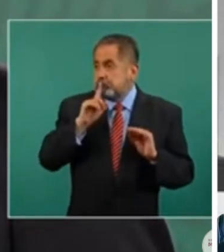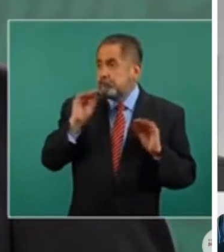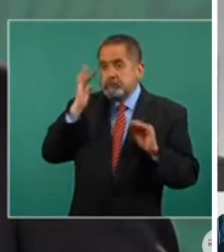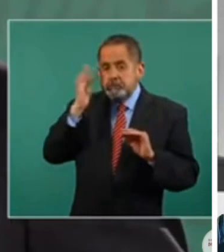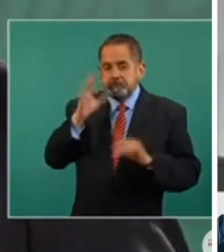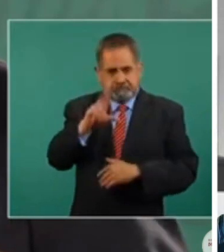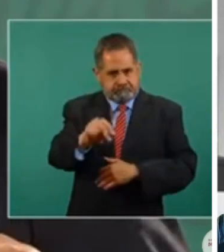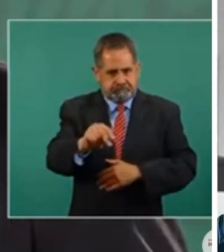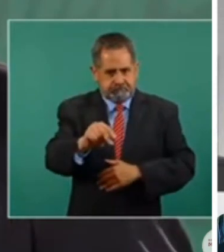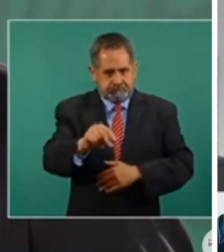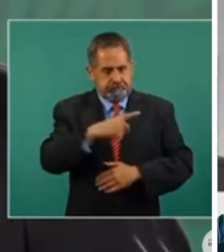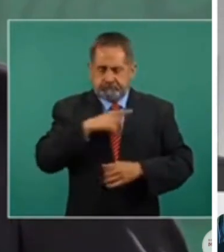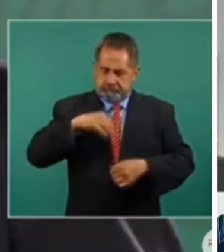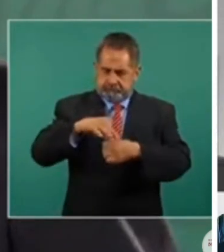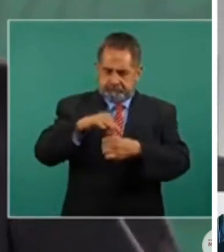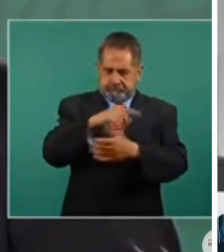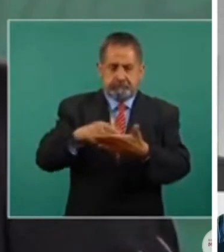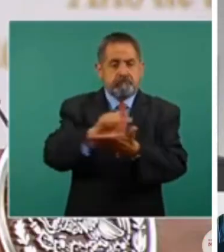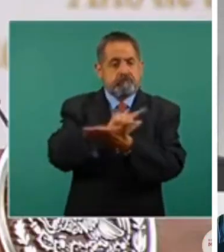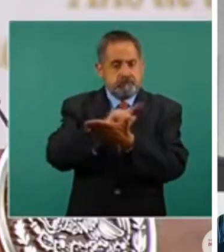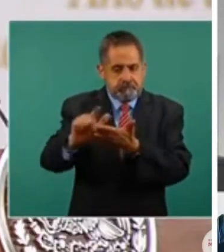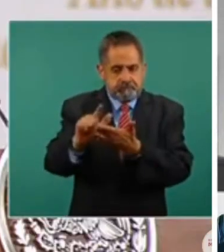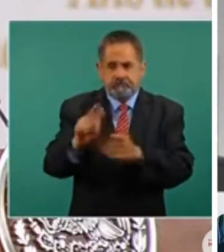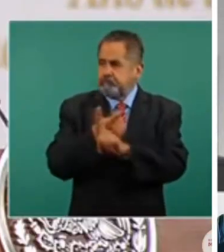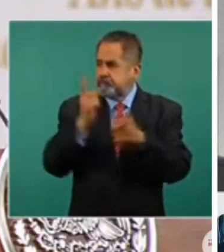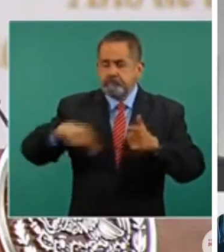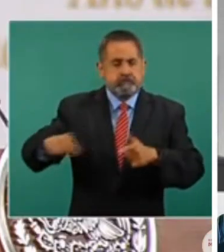Tienen que haber elecciones limpias y libres.